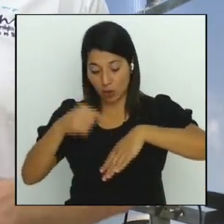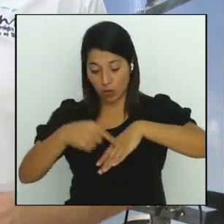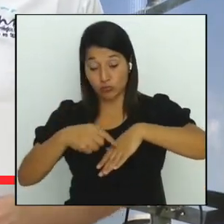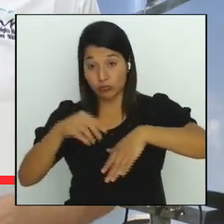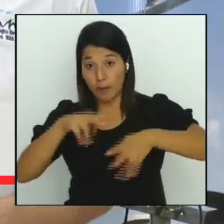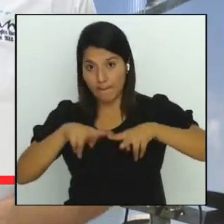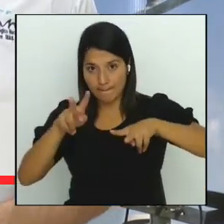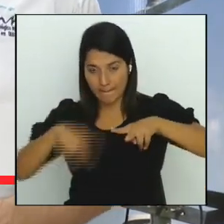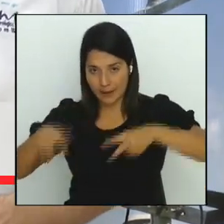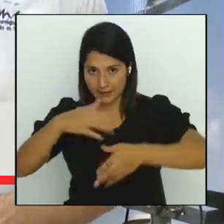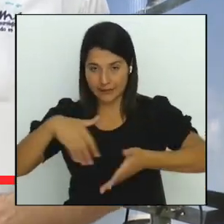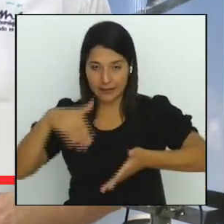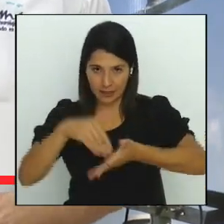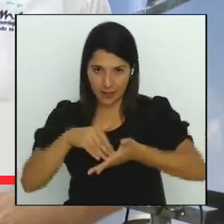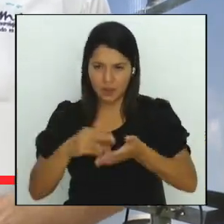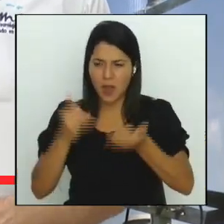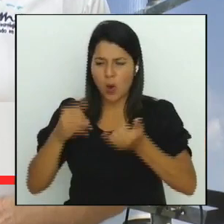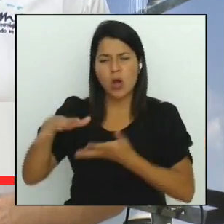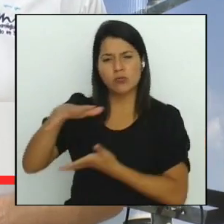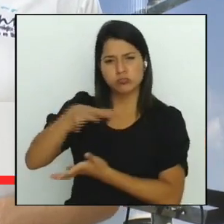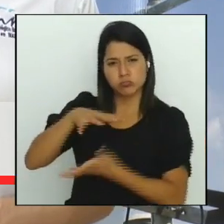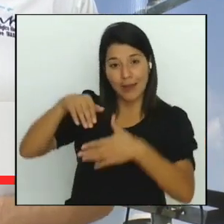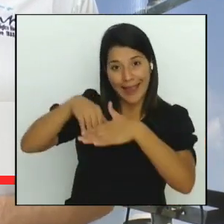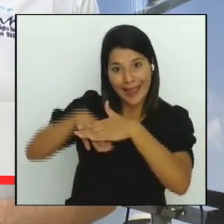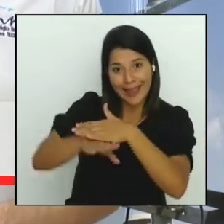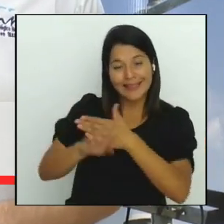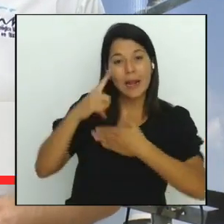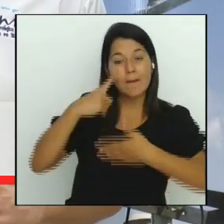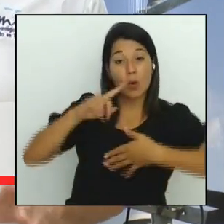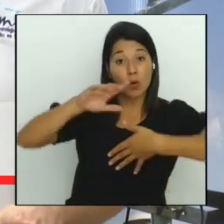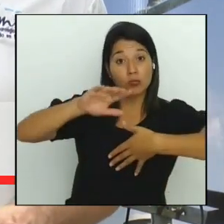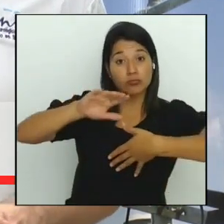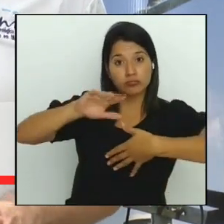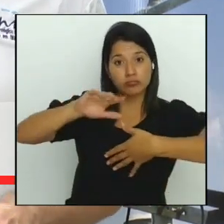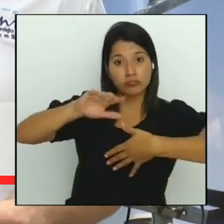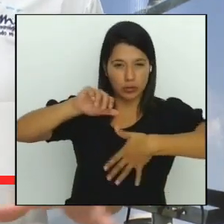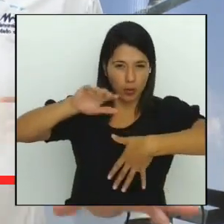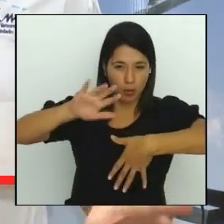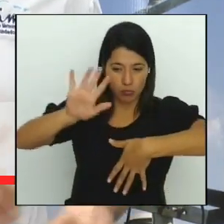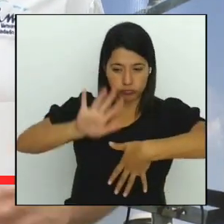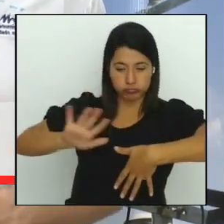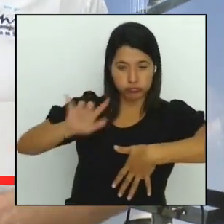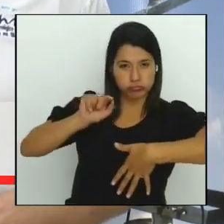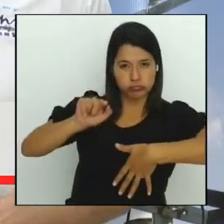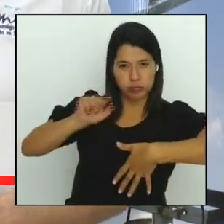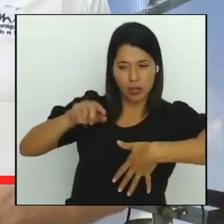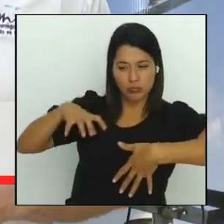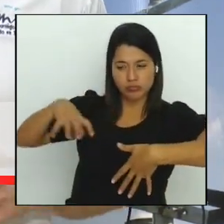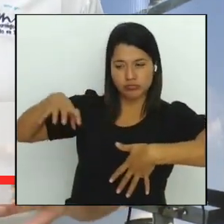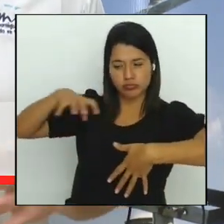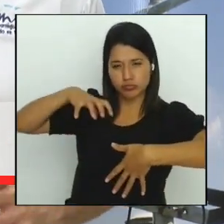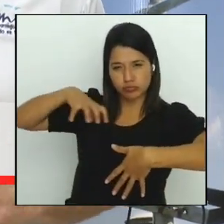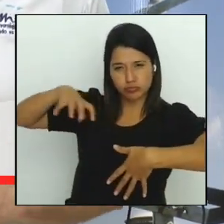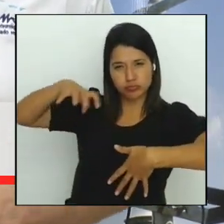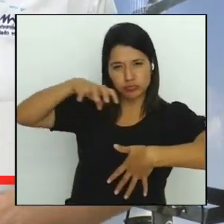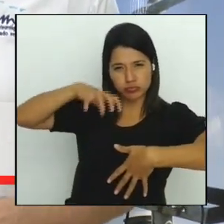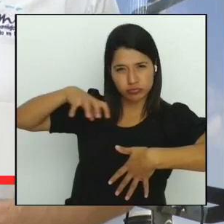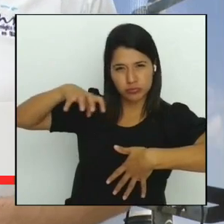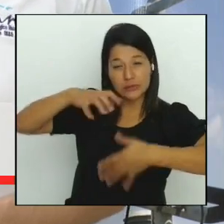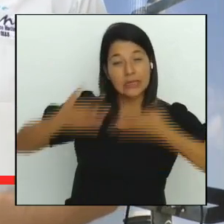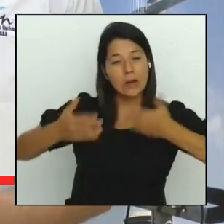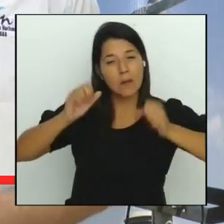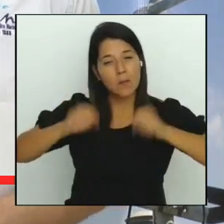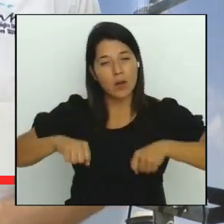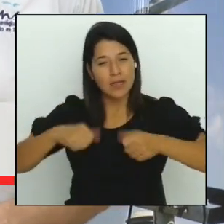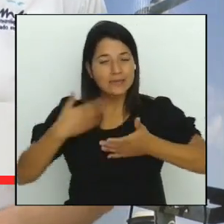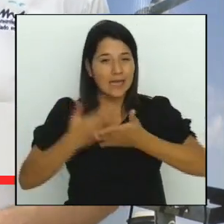realmente todavía está un poco lejos, estaremos estimando que podría llegar a nuestro país a finales de esta semana o inicios de la siguiente, es decir, entre domingo y lunes